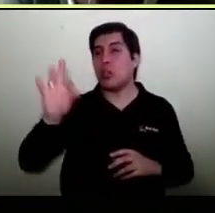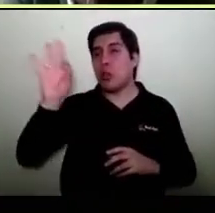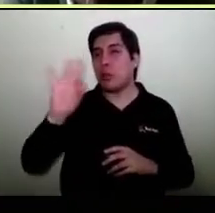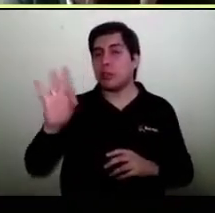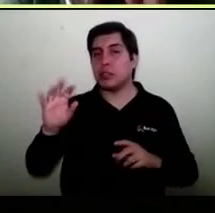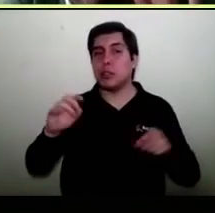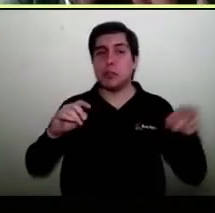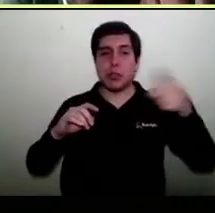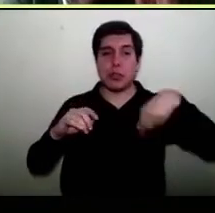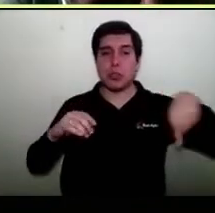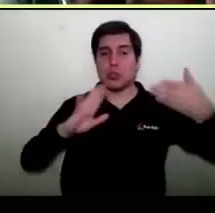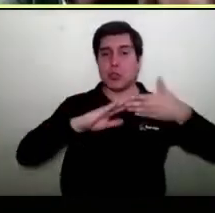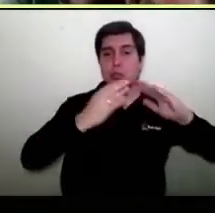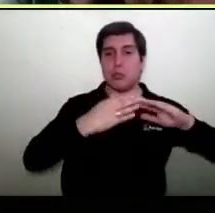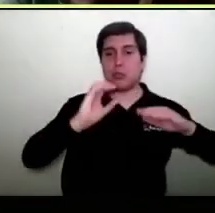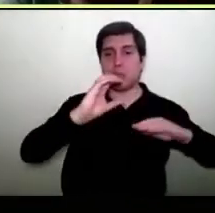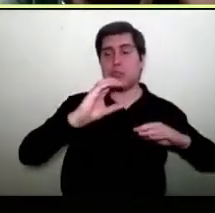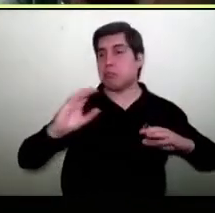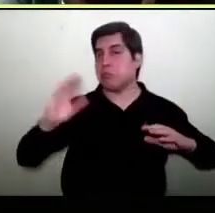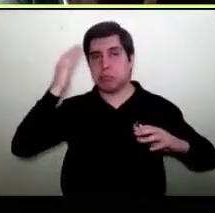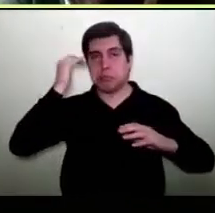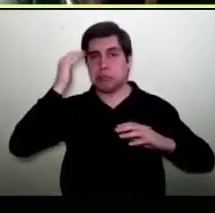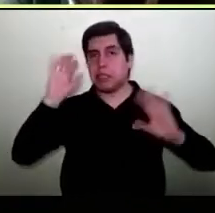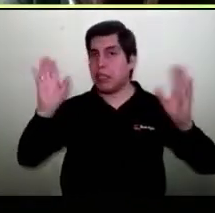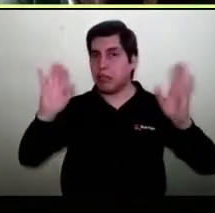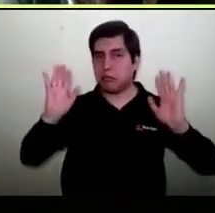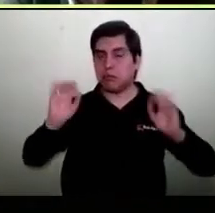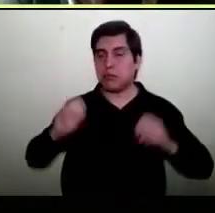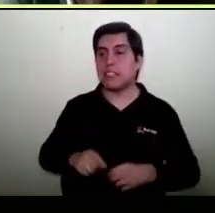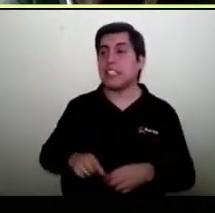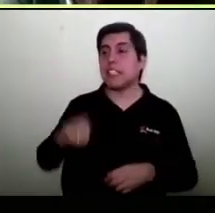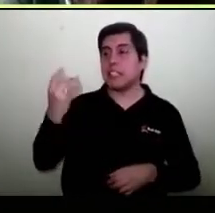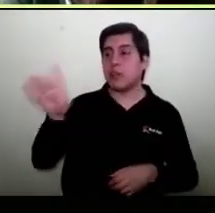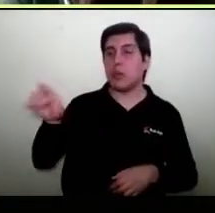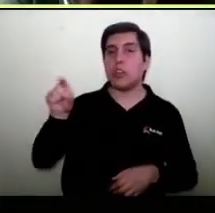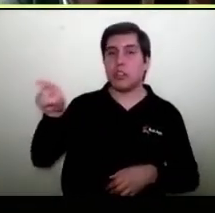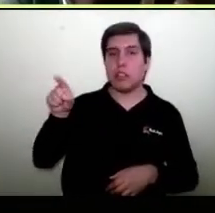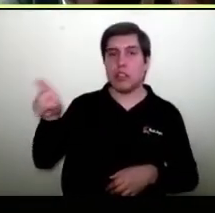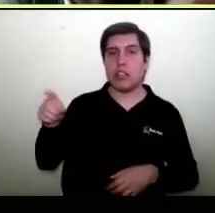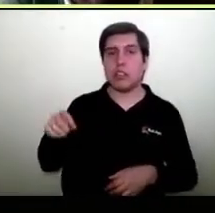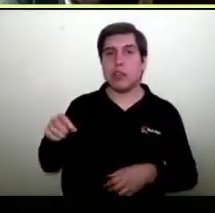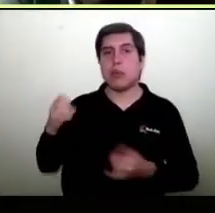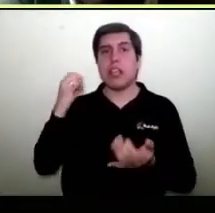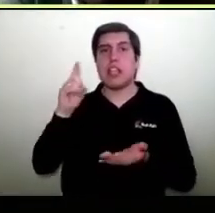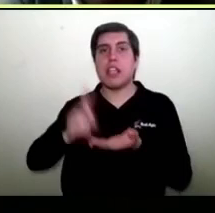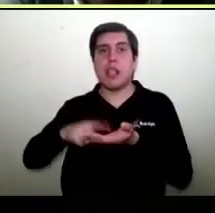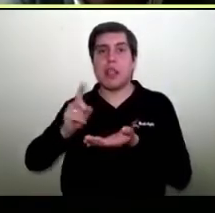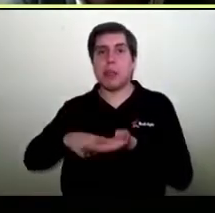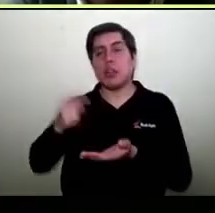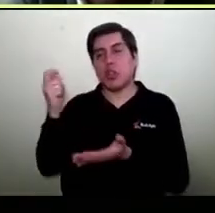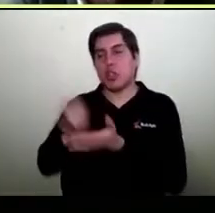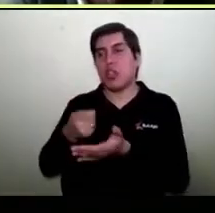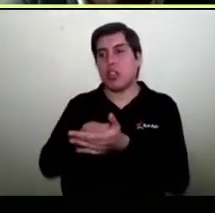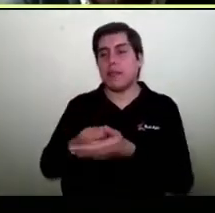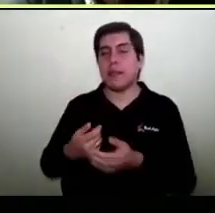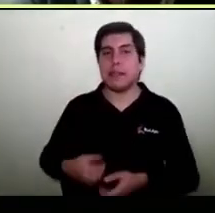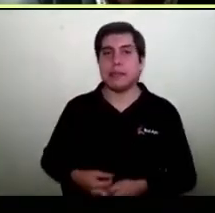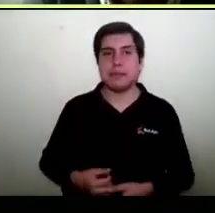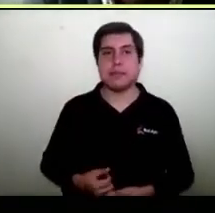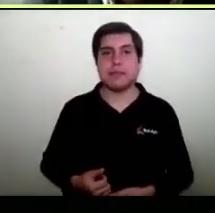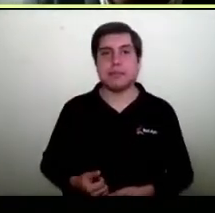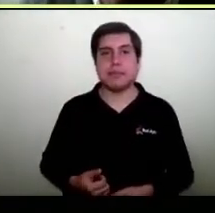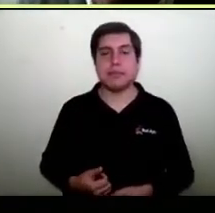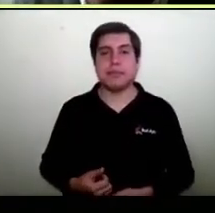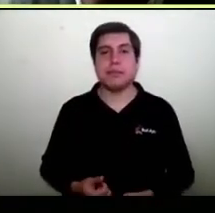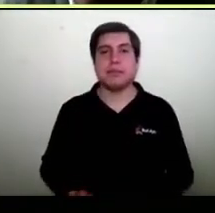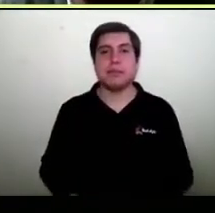interactuamos con en esa parte el cobro que cobra Transpac porque hay impuestos y hay un montón de cosas que no pueden ser omitidas